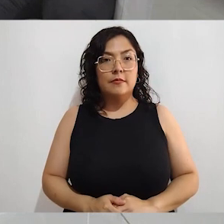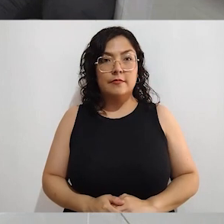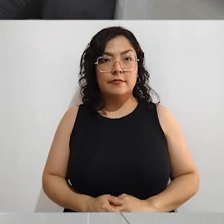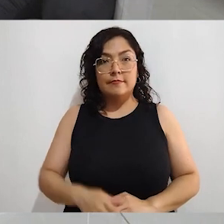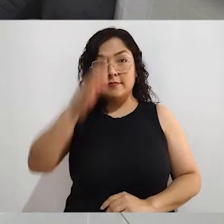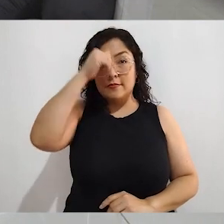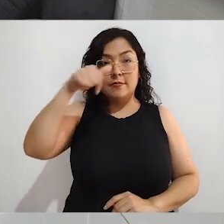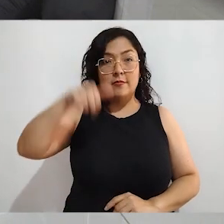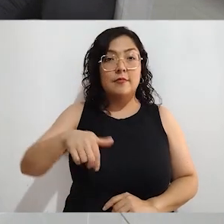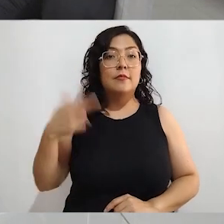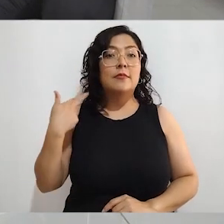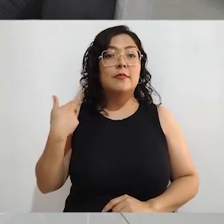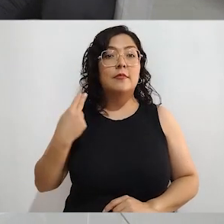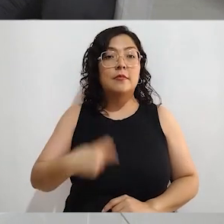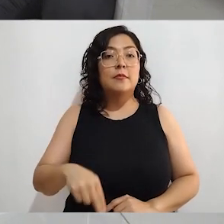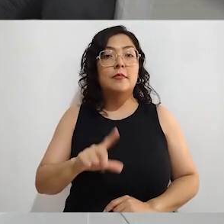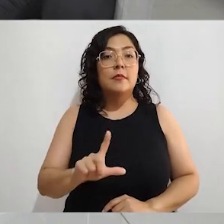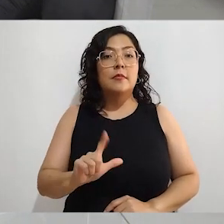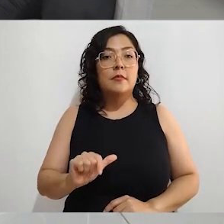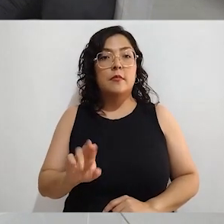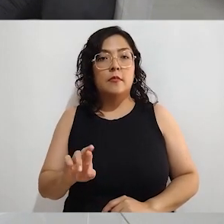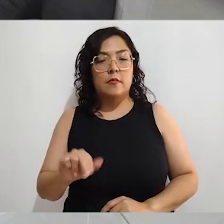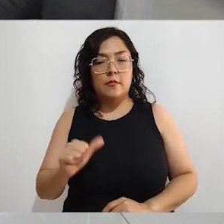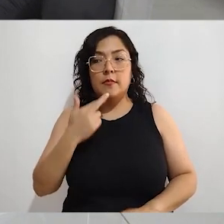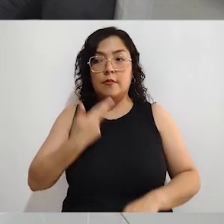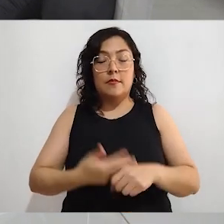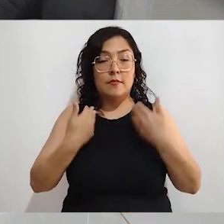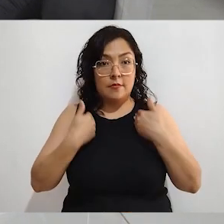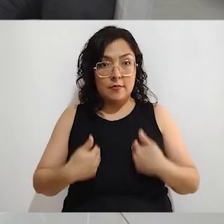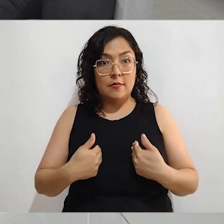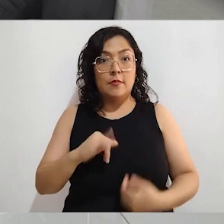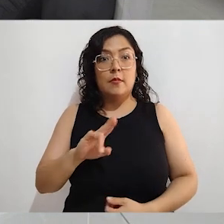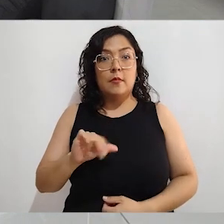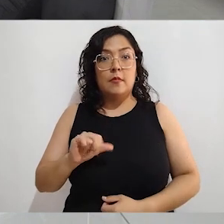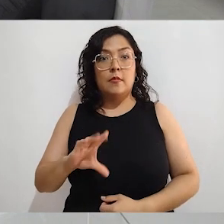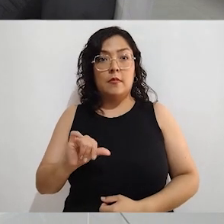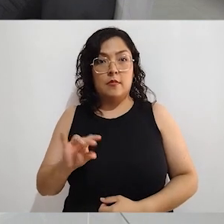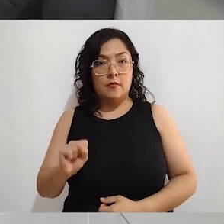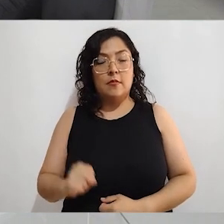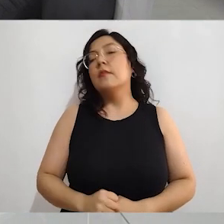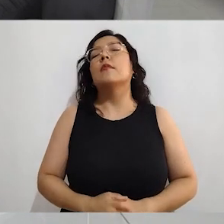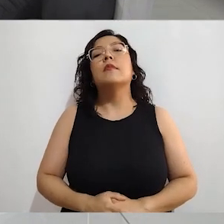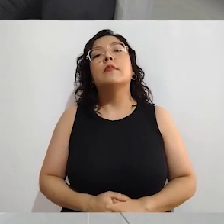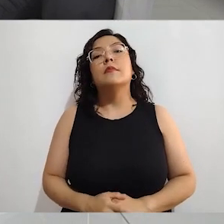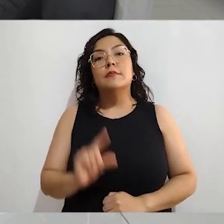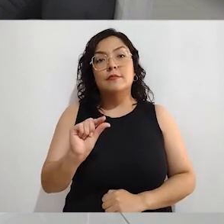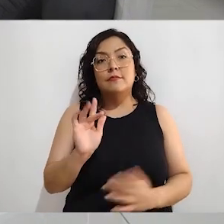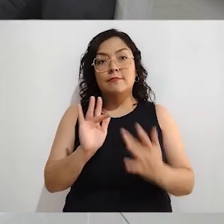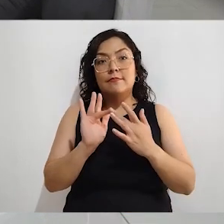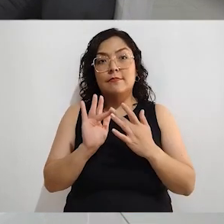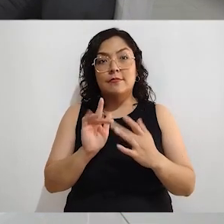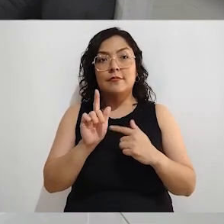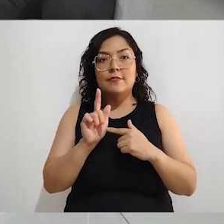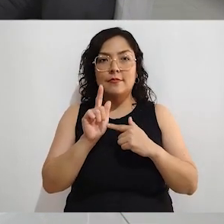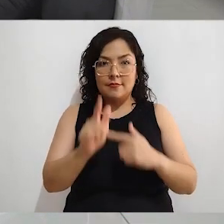estamos en el programa de la urna, su servidor Juan Carlos Cisneros, consejero electoral. Y no se vayan, ahoritita regresamos para seguir platicando de